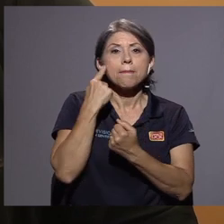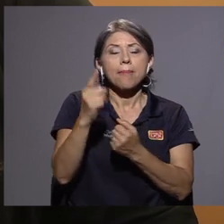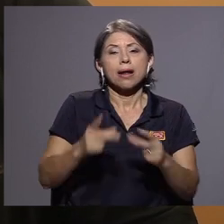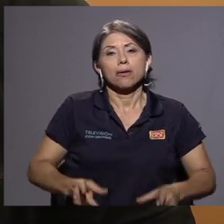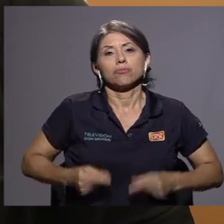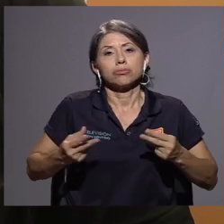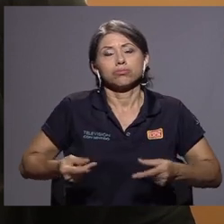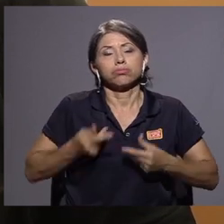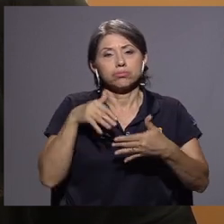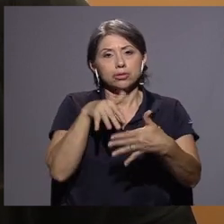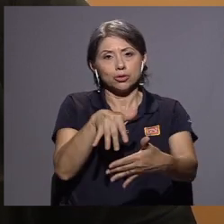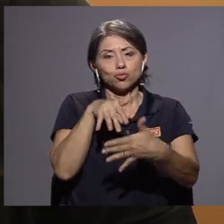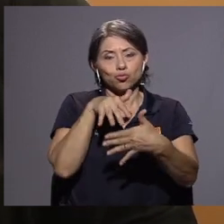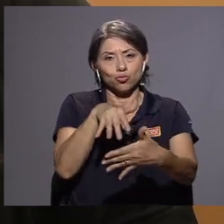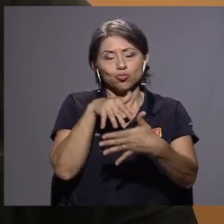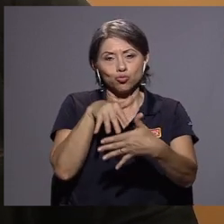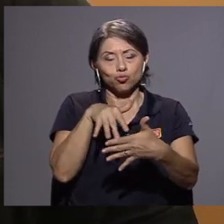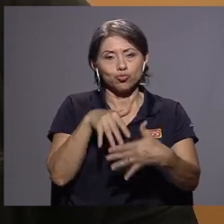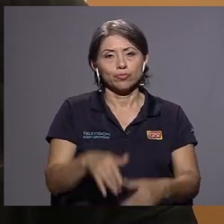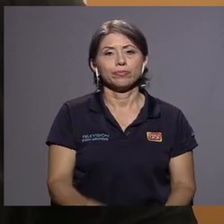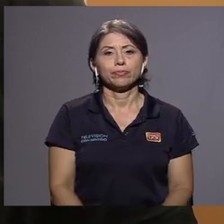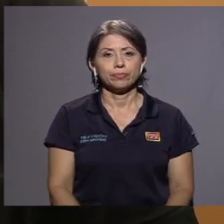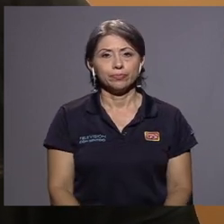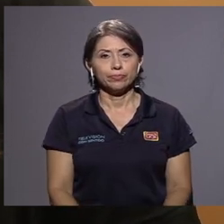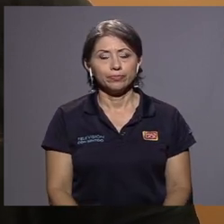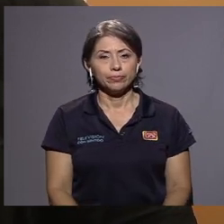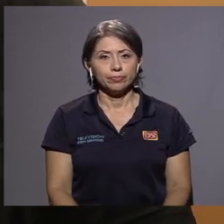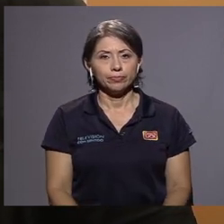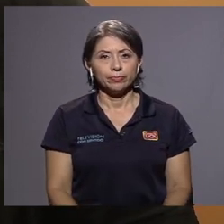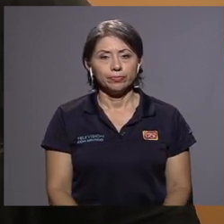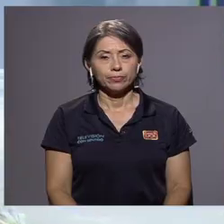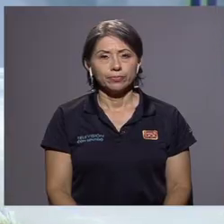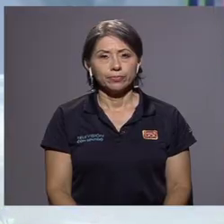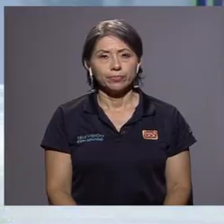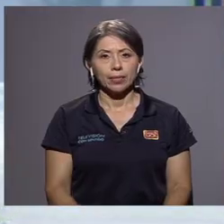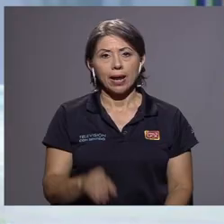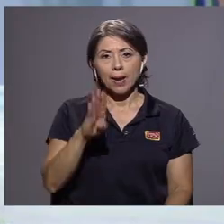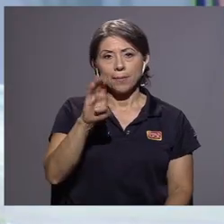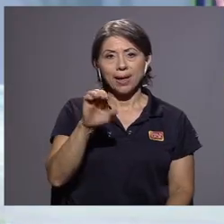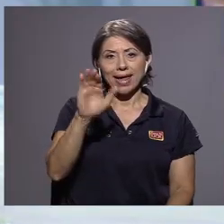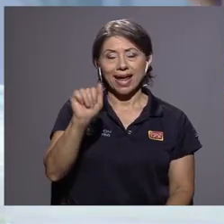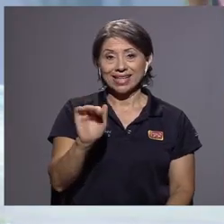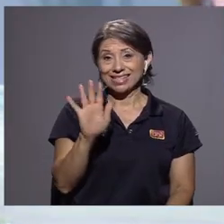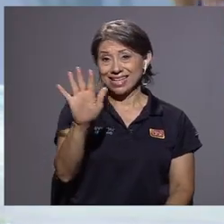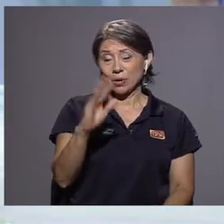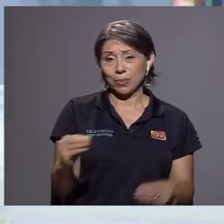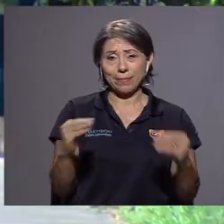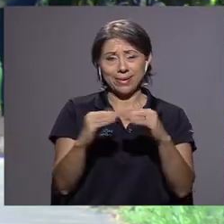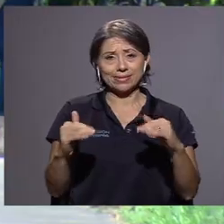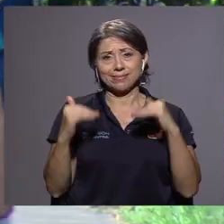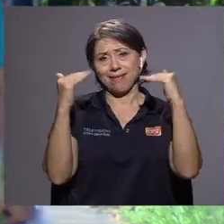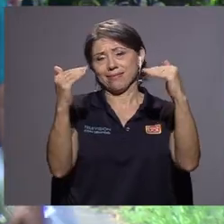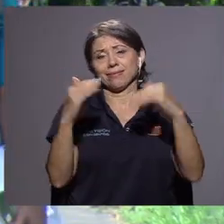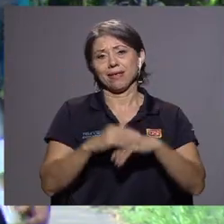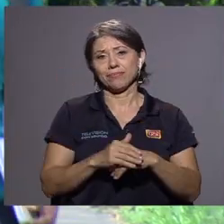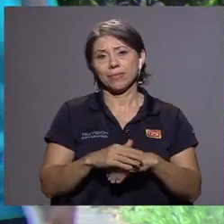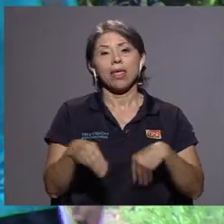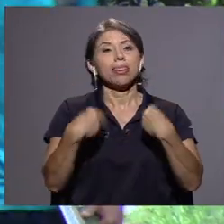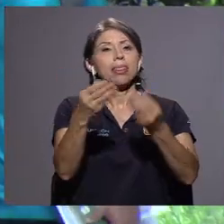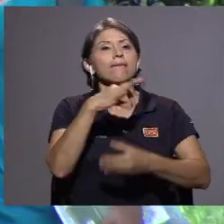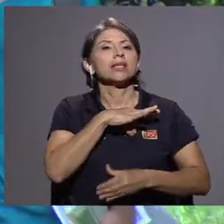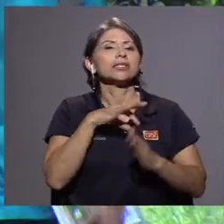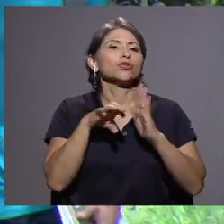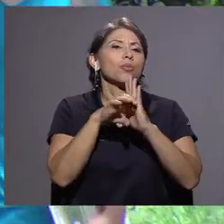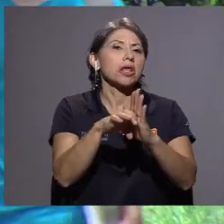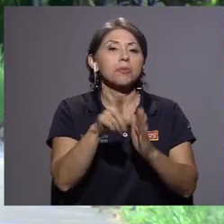cubrir los gastos de estudio que genera la actividad académica. La beca 5 es la más alta de las